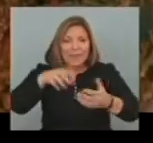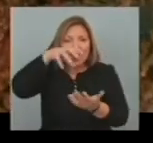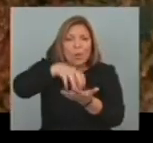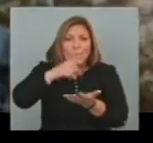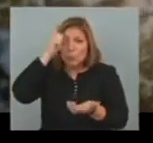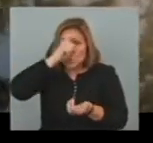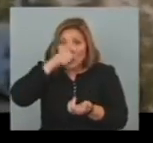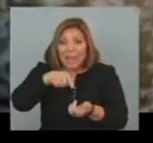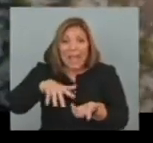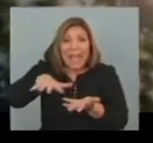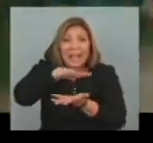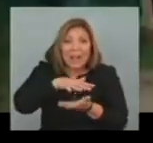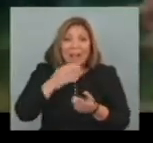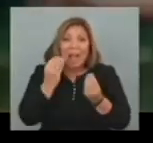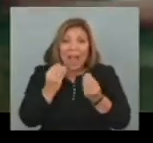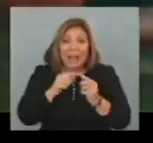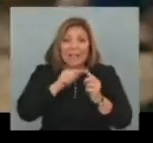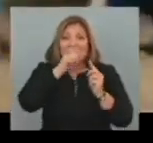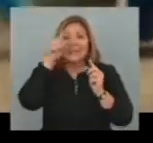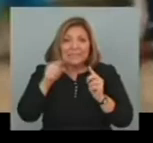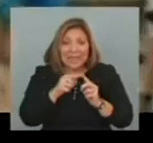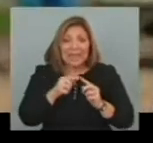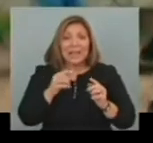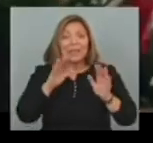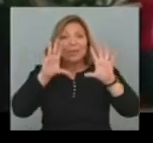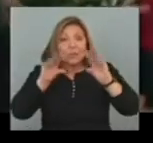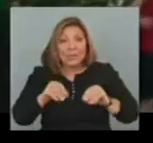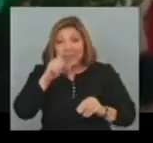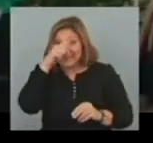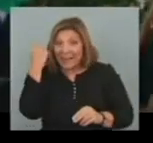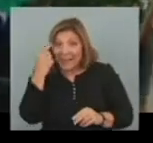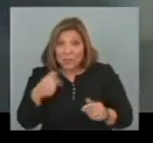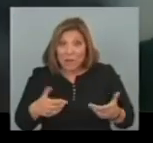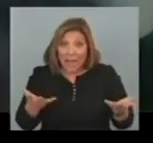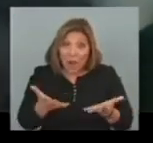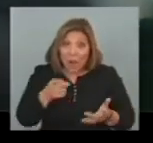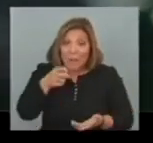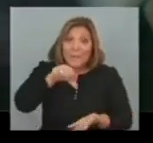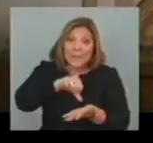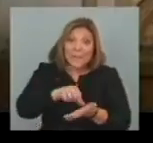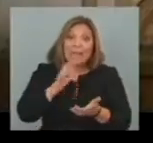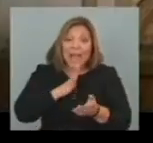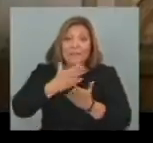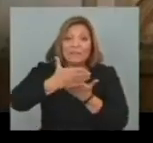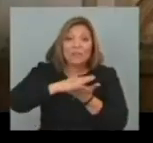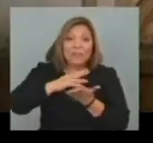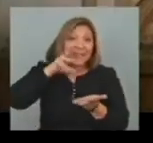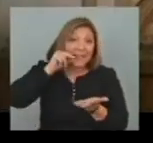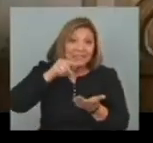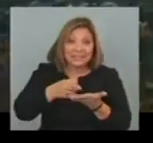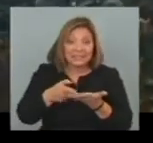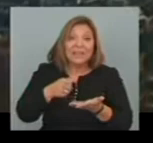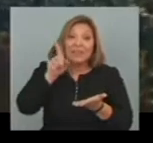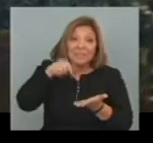Turquía Está en una región De actividad sísmica Y en cuanto al panorama Internacional actual El país comparte frontera Con Siria Lo que está